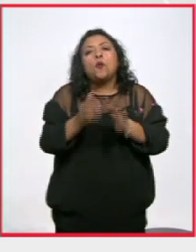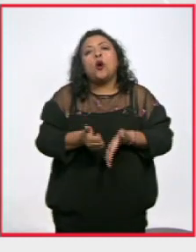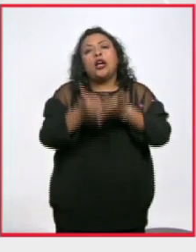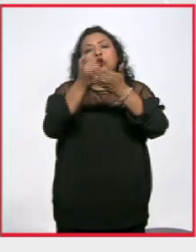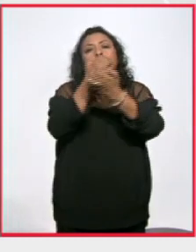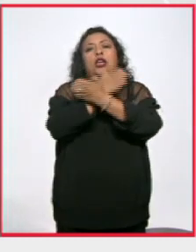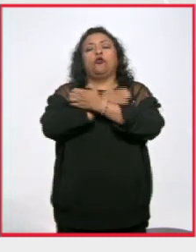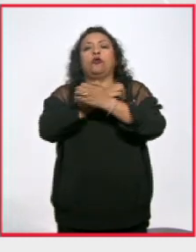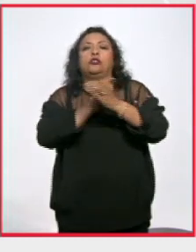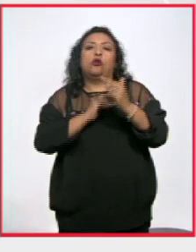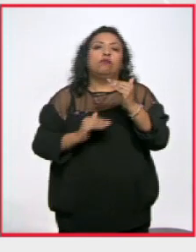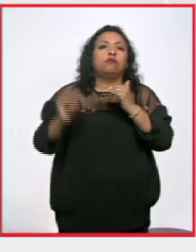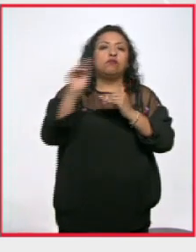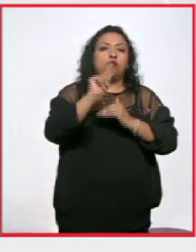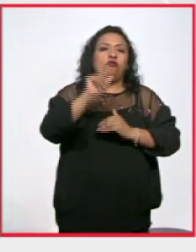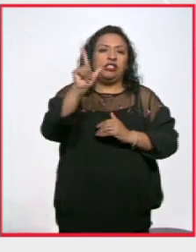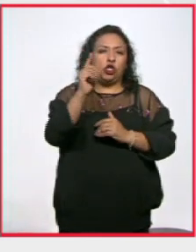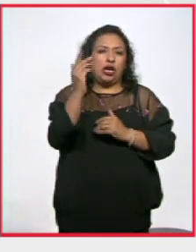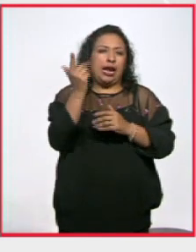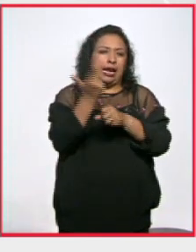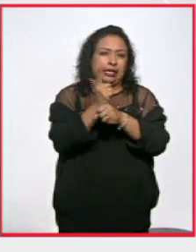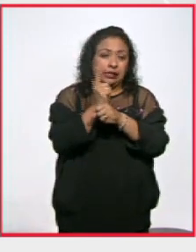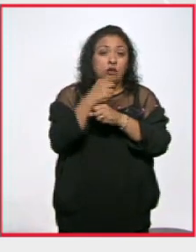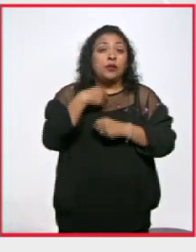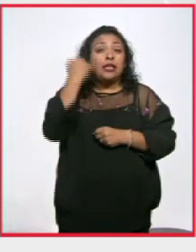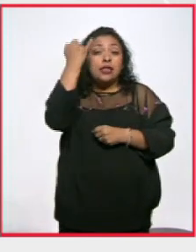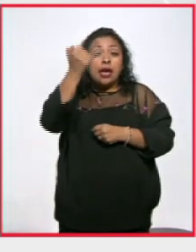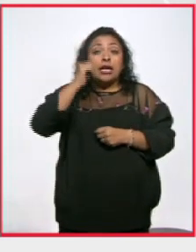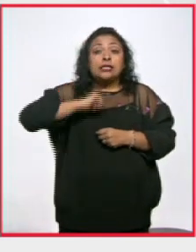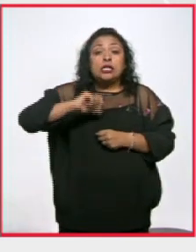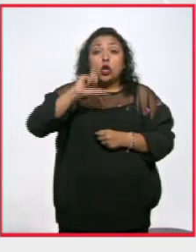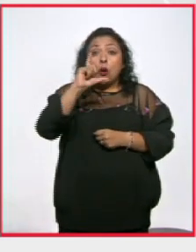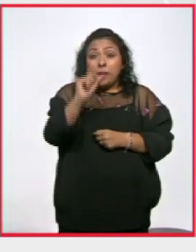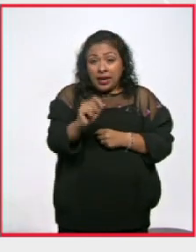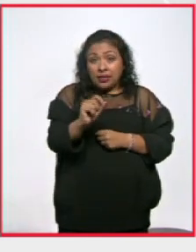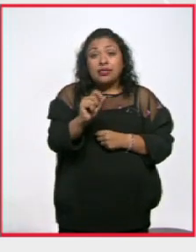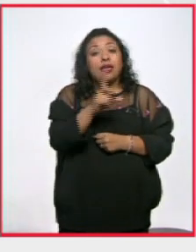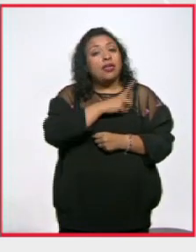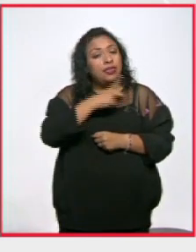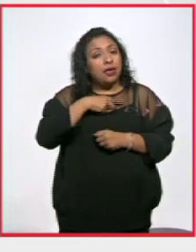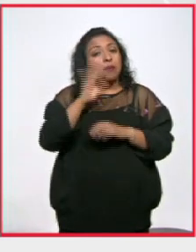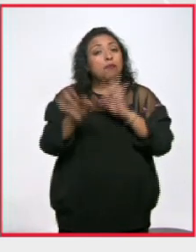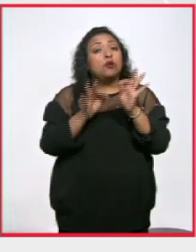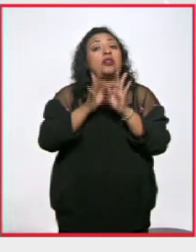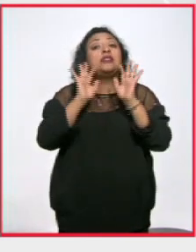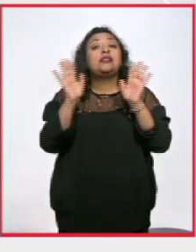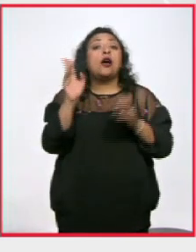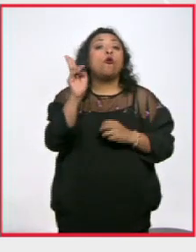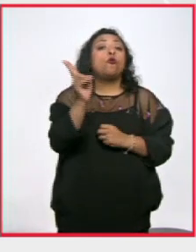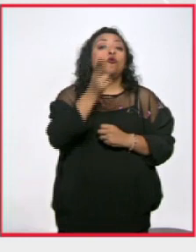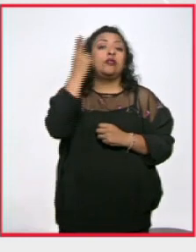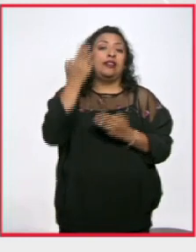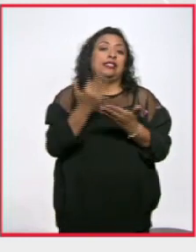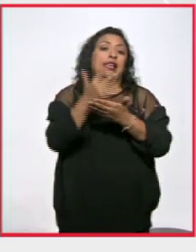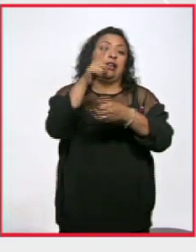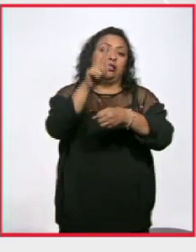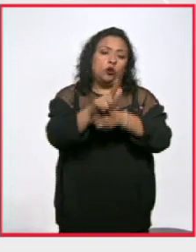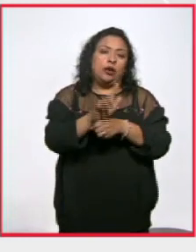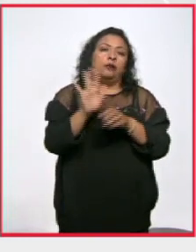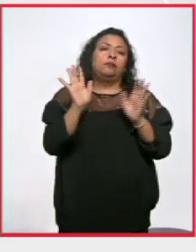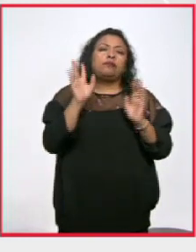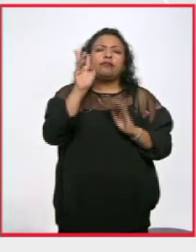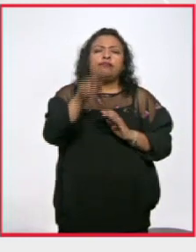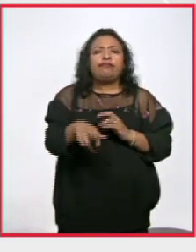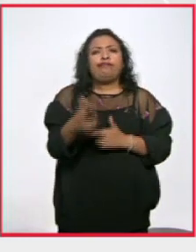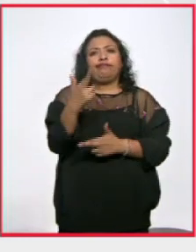educación superior la idea de que este país en el siglo XX ya finalmente tendría una universidad nacional y vamos con